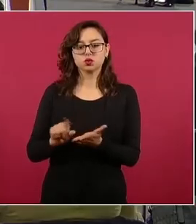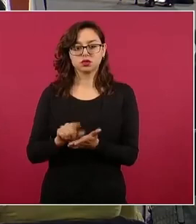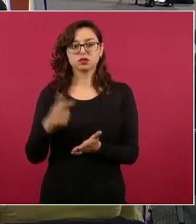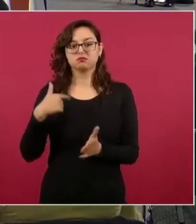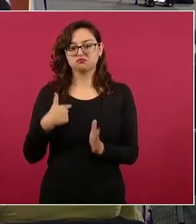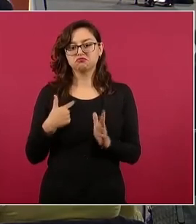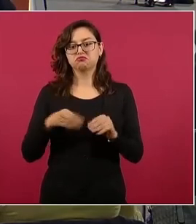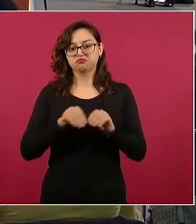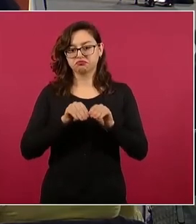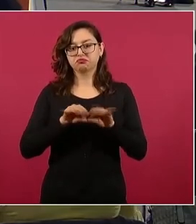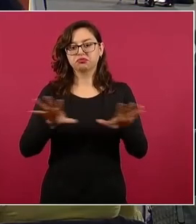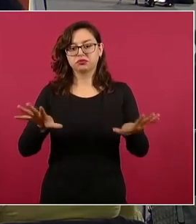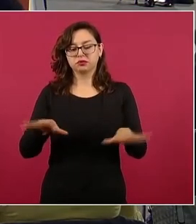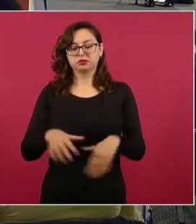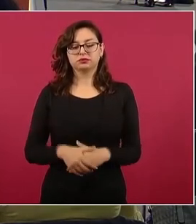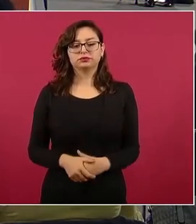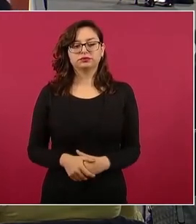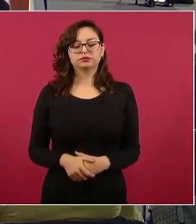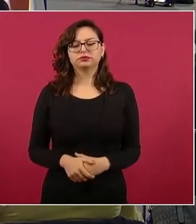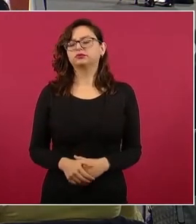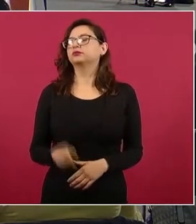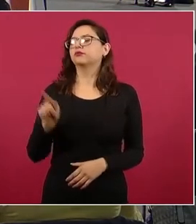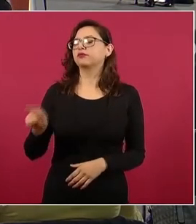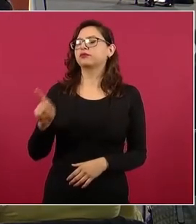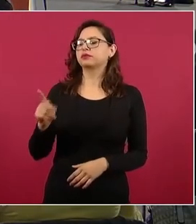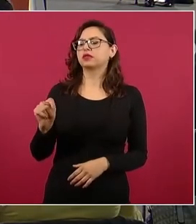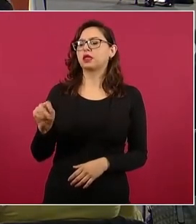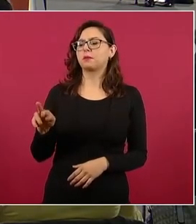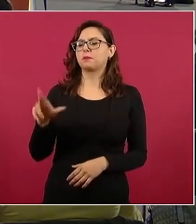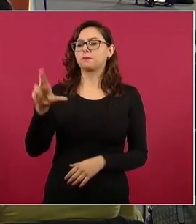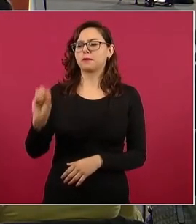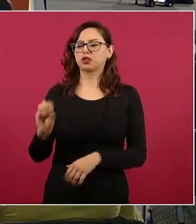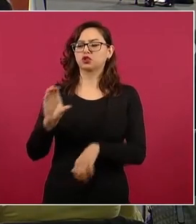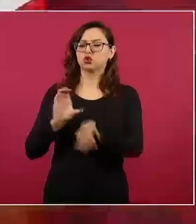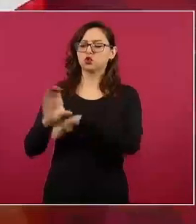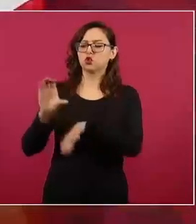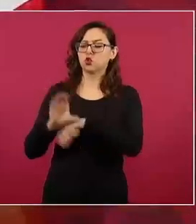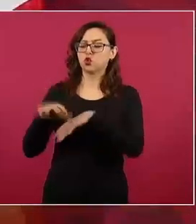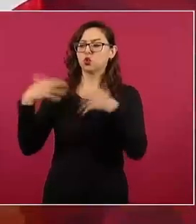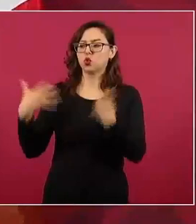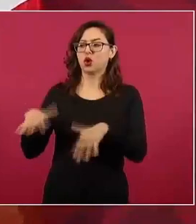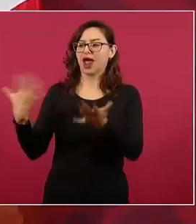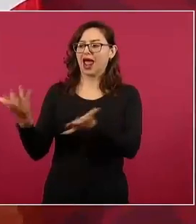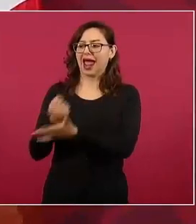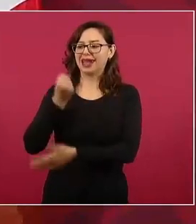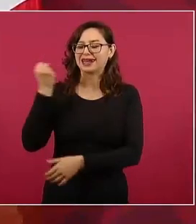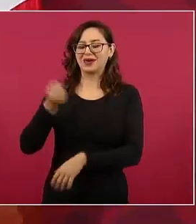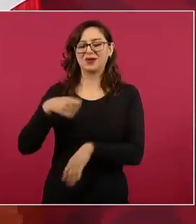texto el triunfo de Gustavo Petro es histórico